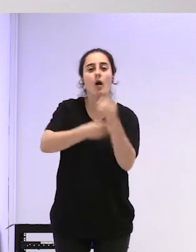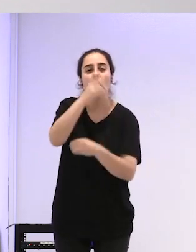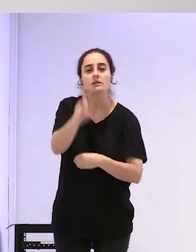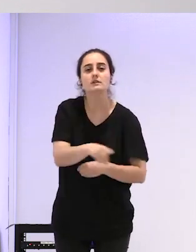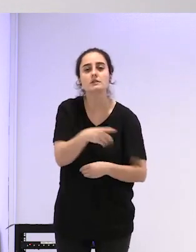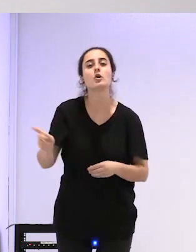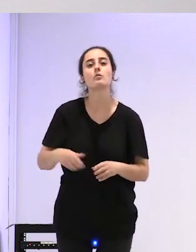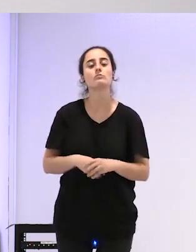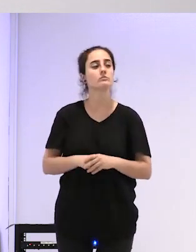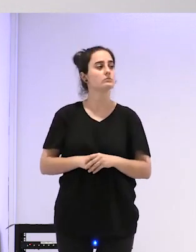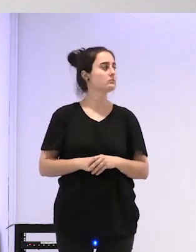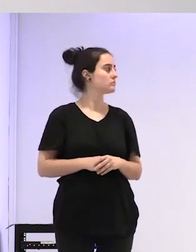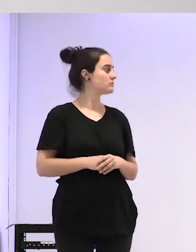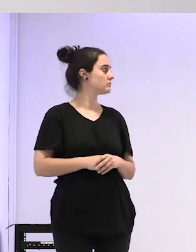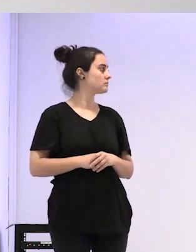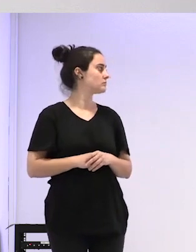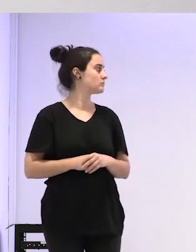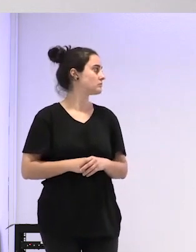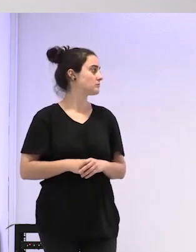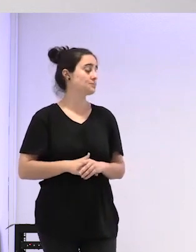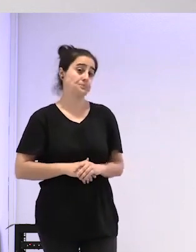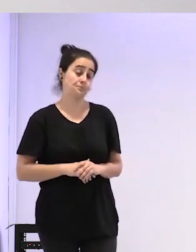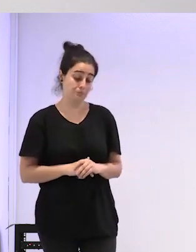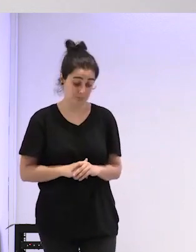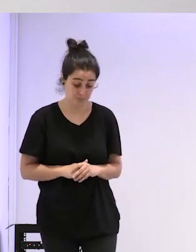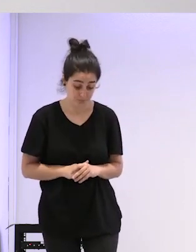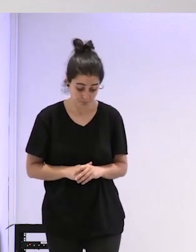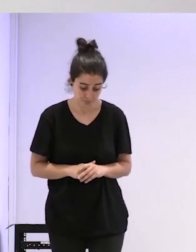¿como activista? no a ver a ver